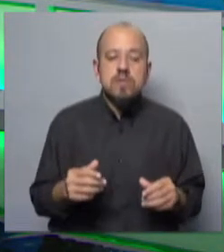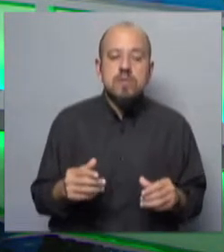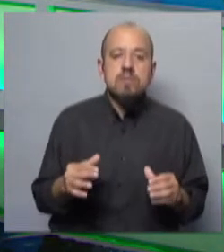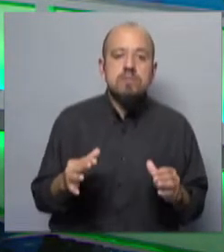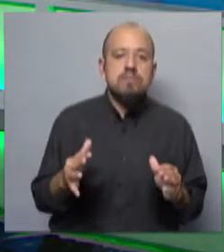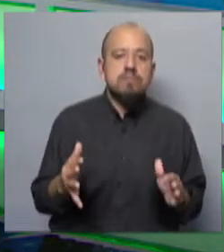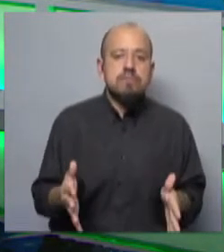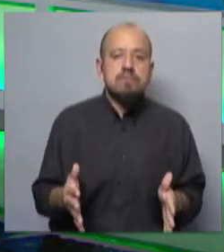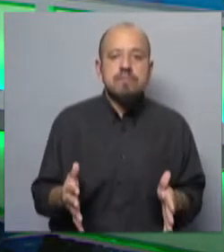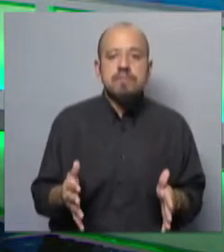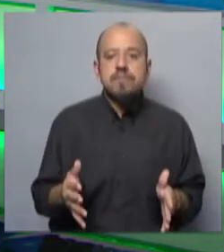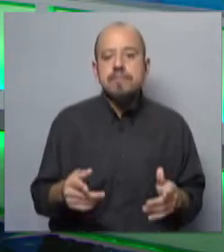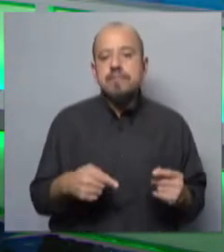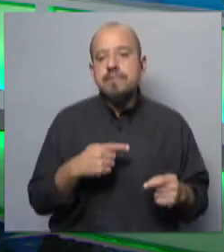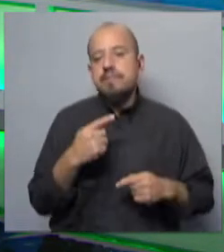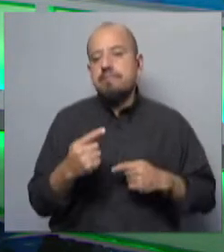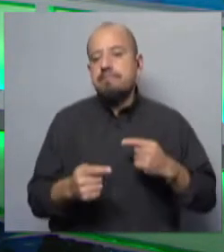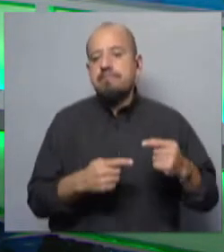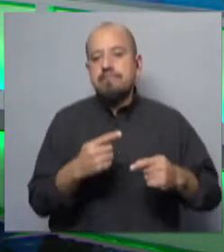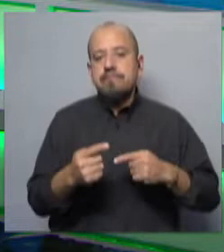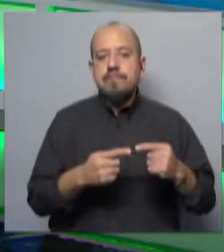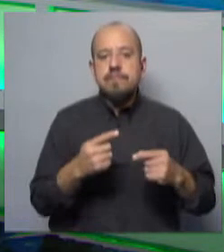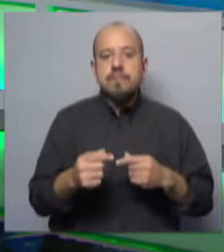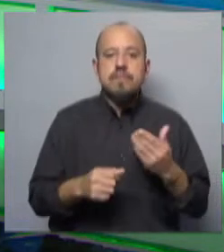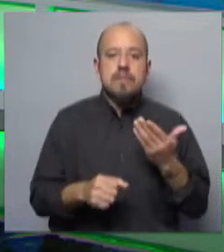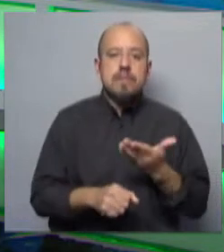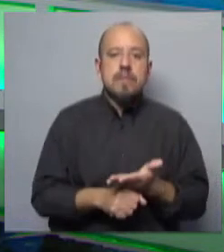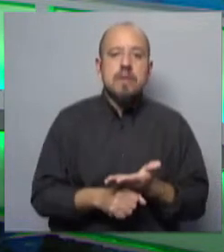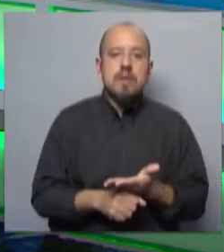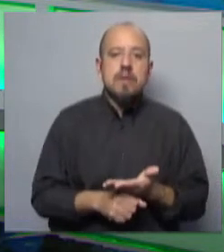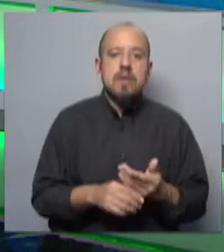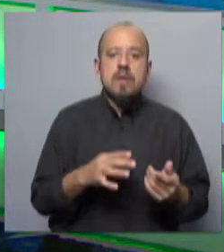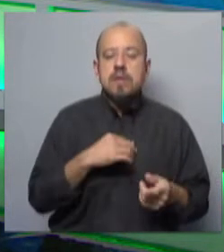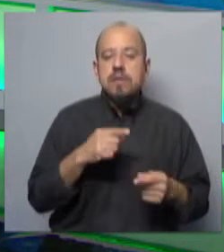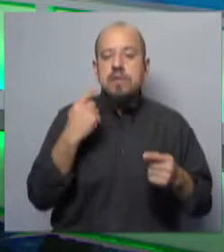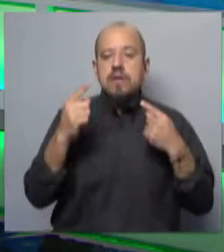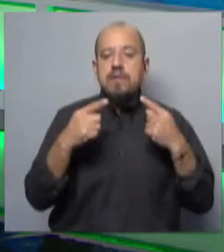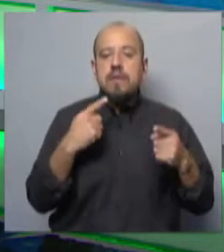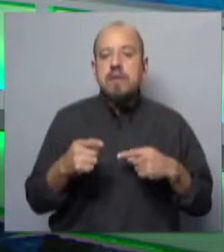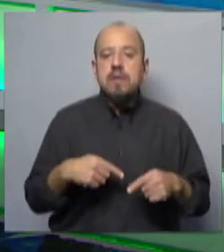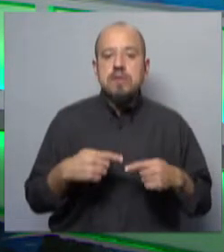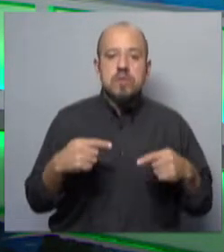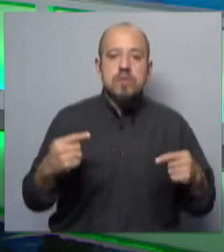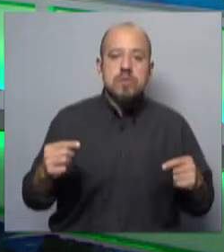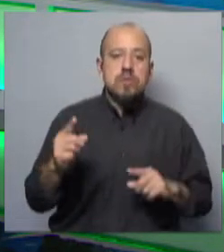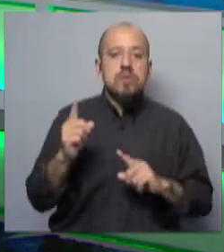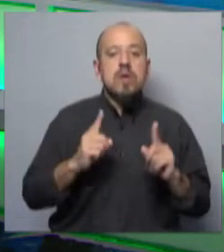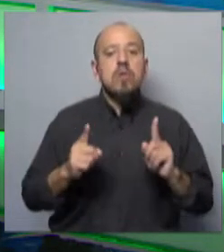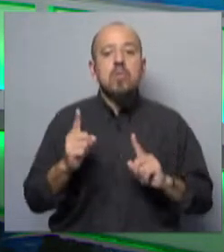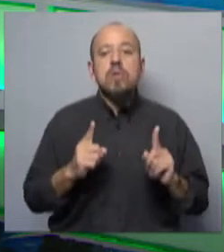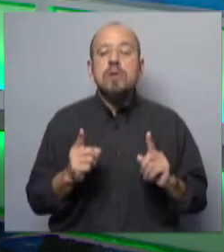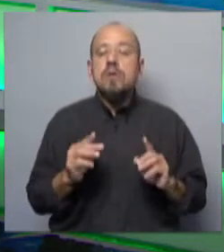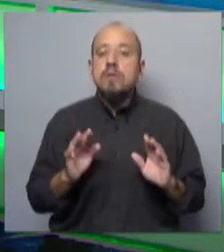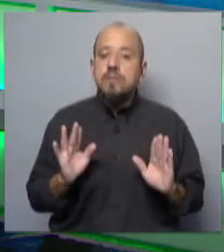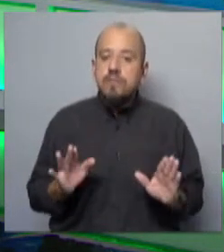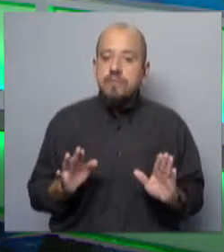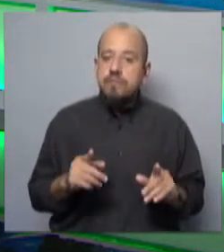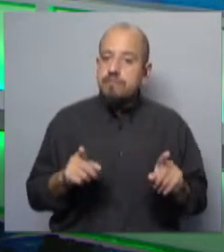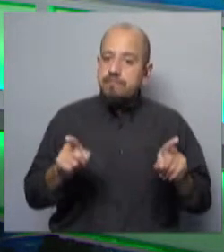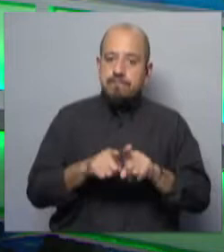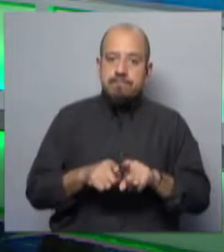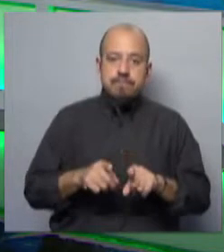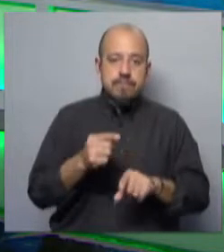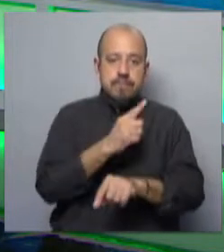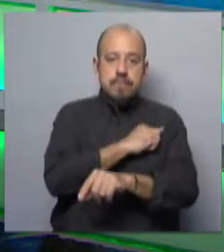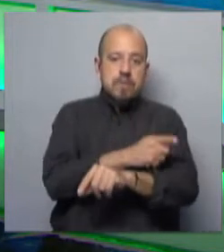o una serie de solicitudes que atacan a distintas cosas y que algunas no van en la misma dirección que el